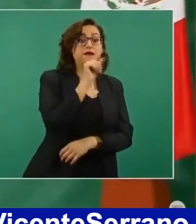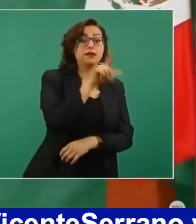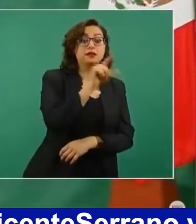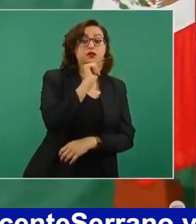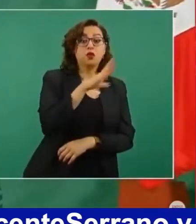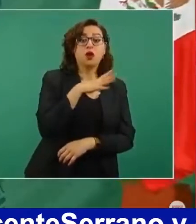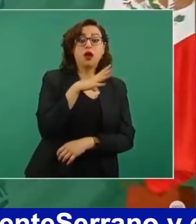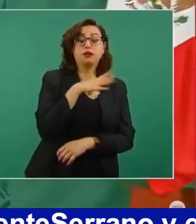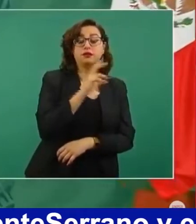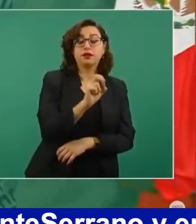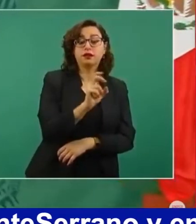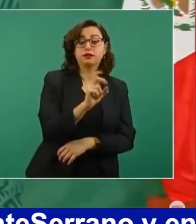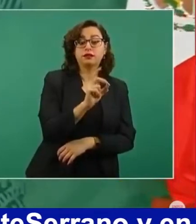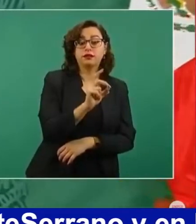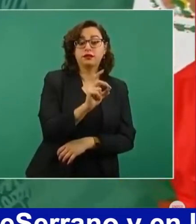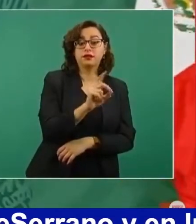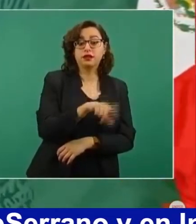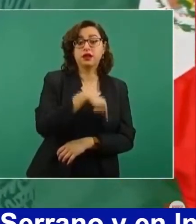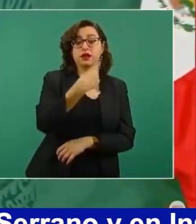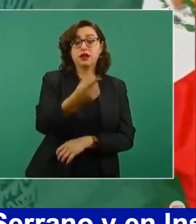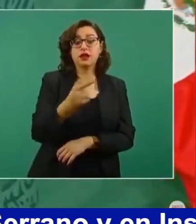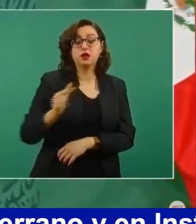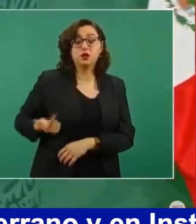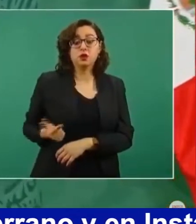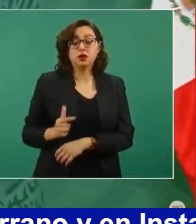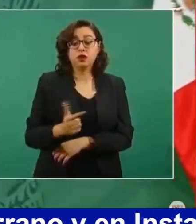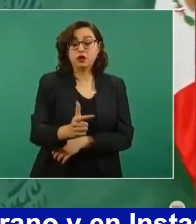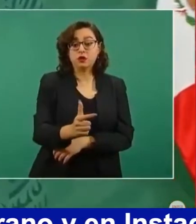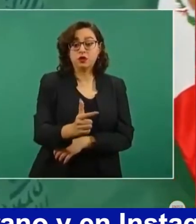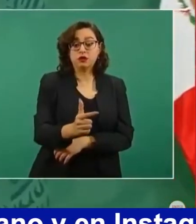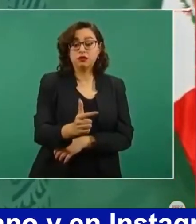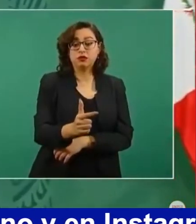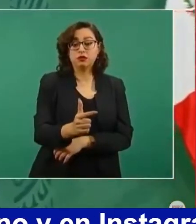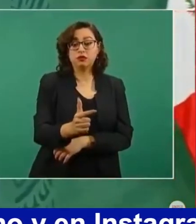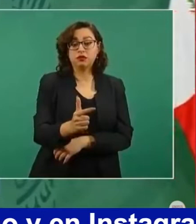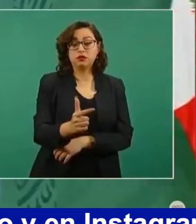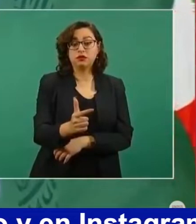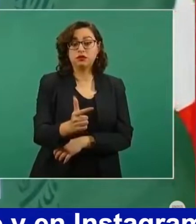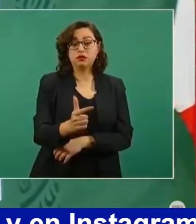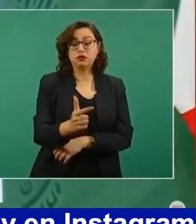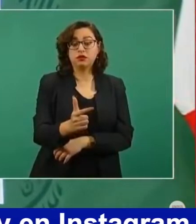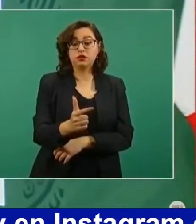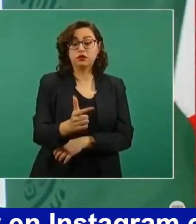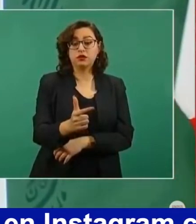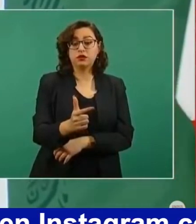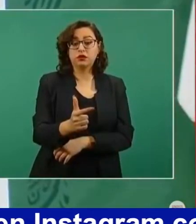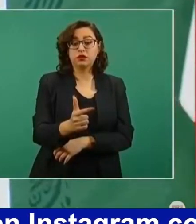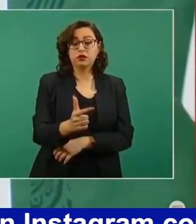y en Guanajuato, 19.